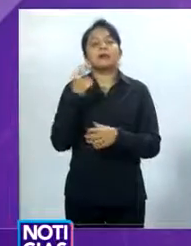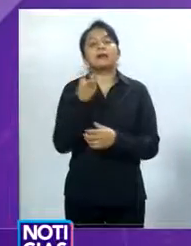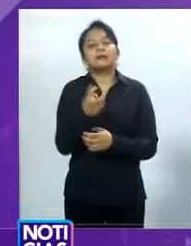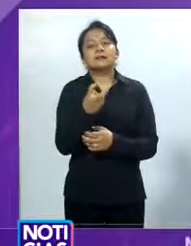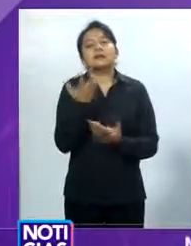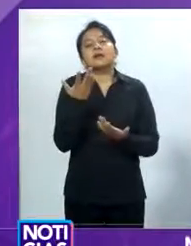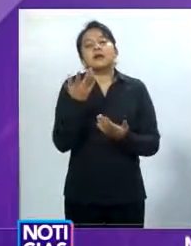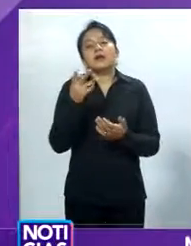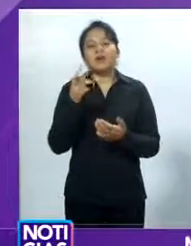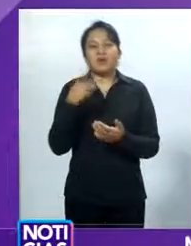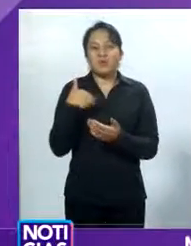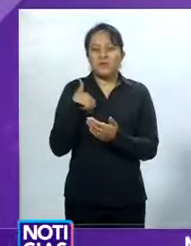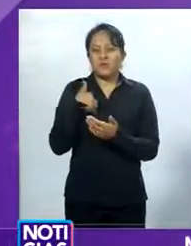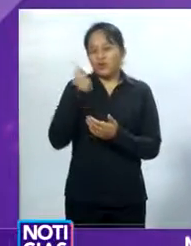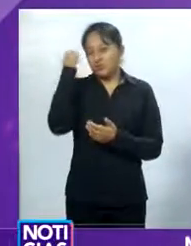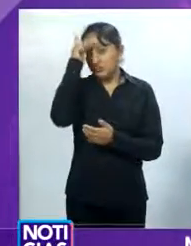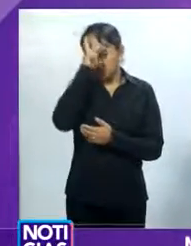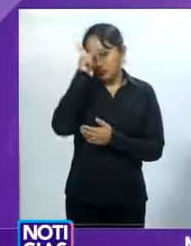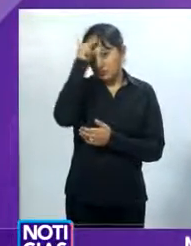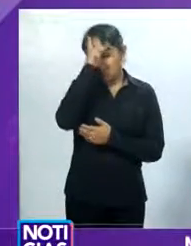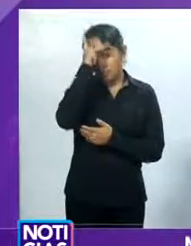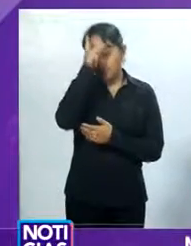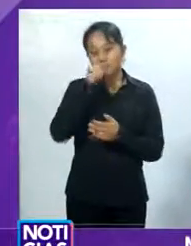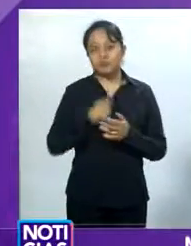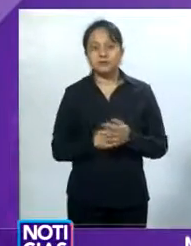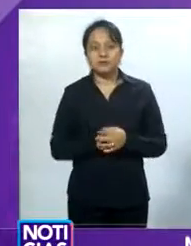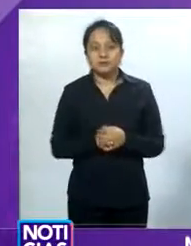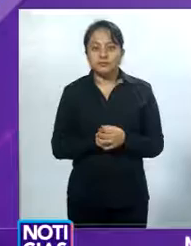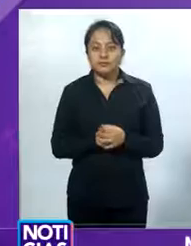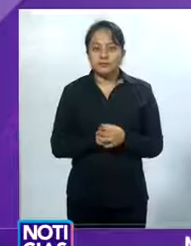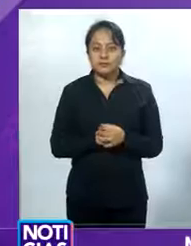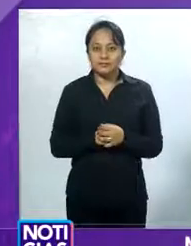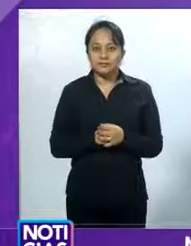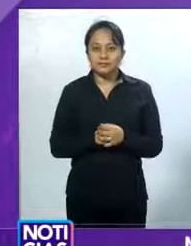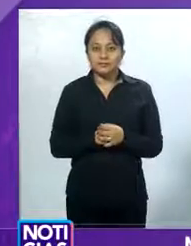de Saúl Martínez, informo para Noticias RTQ, María Isabel Tierra Fría.